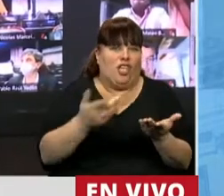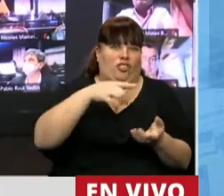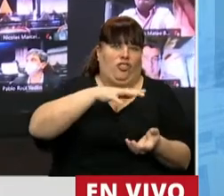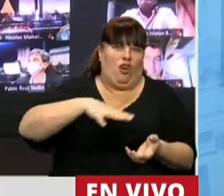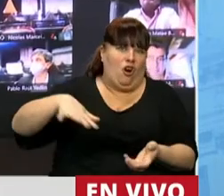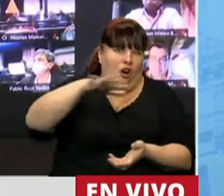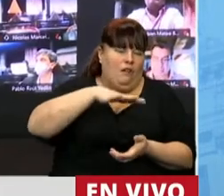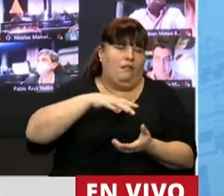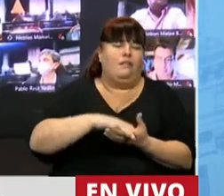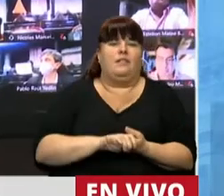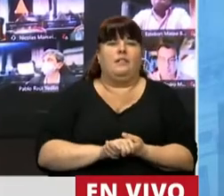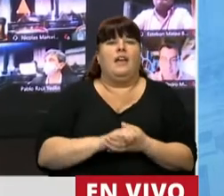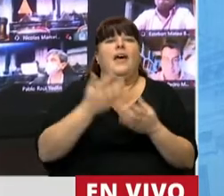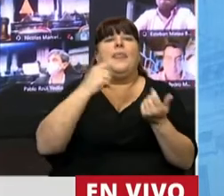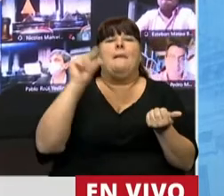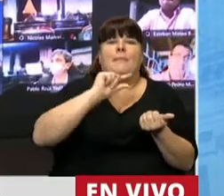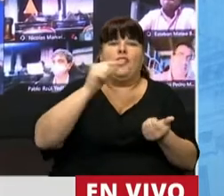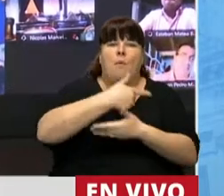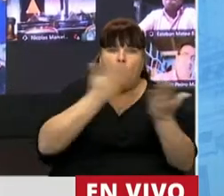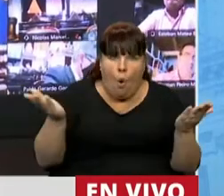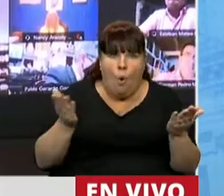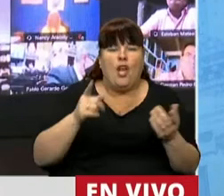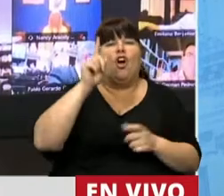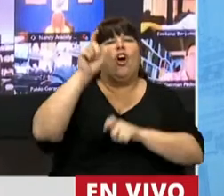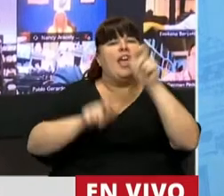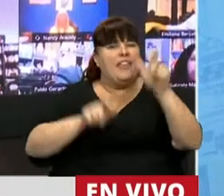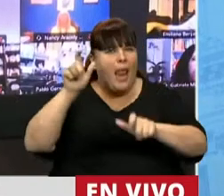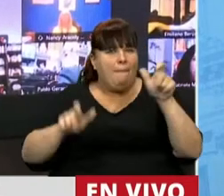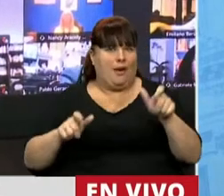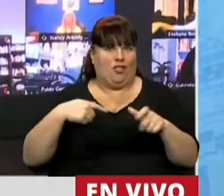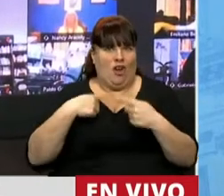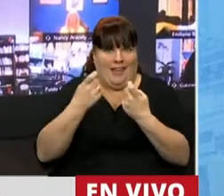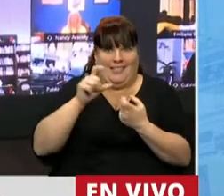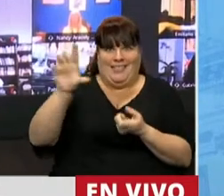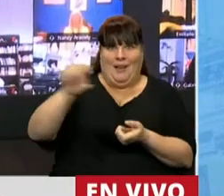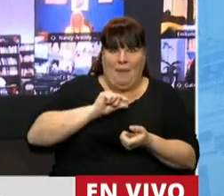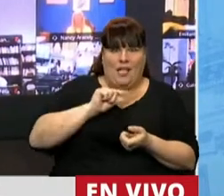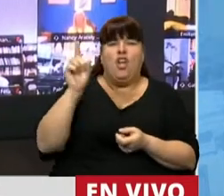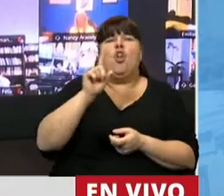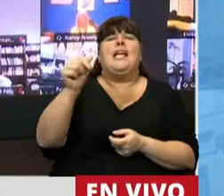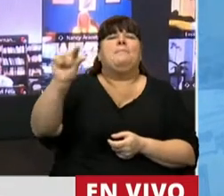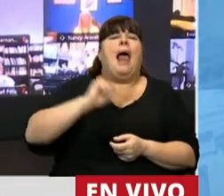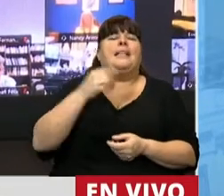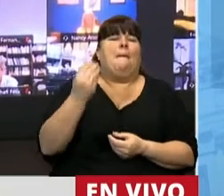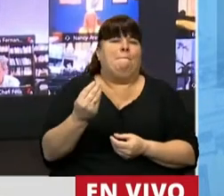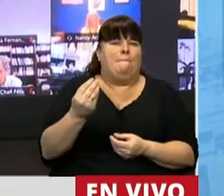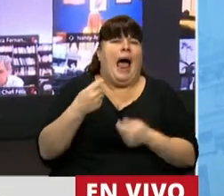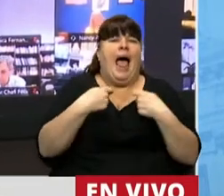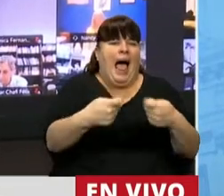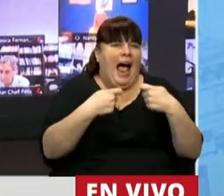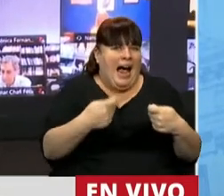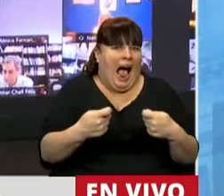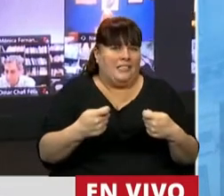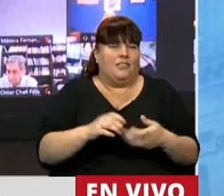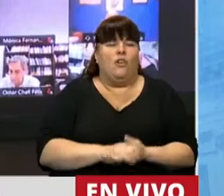del sistema, del crédito público y de los usuarios que somos los que lo utilizan. Y no se utiliza solamente para el gasto